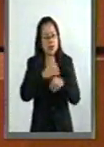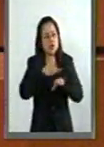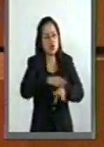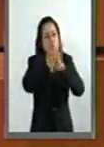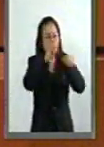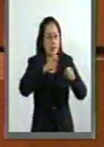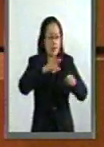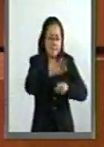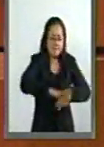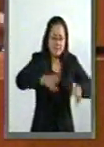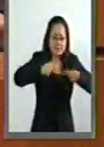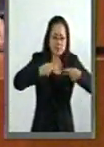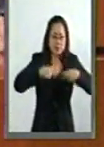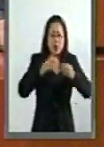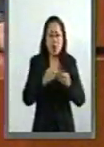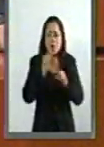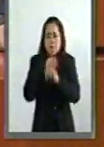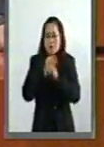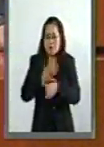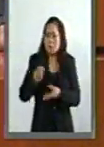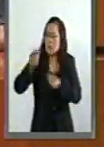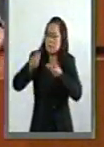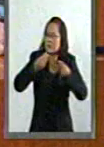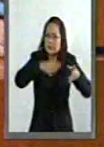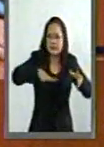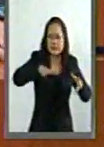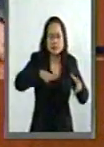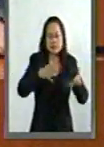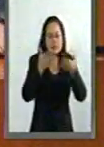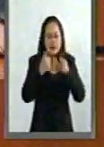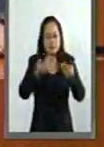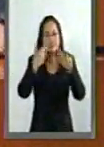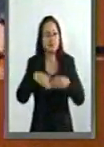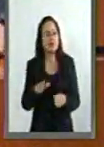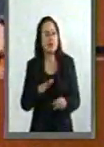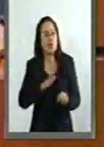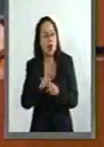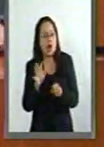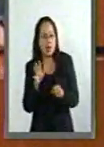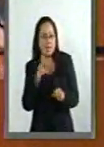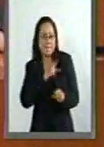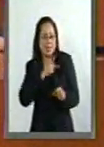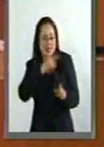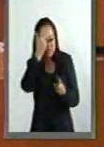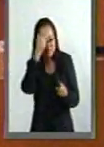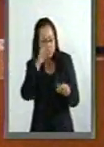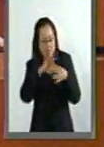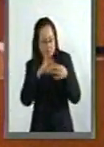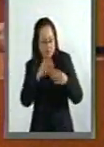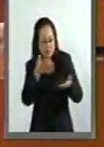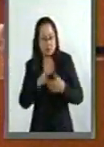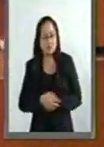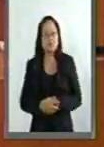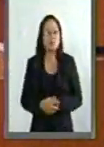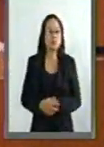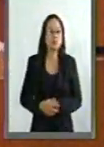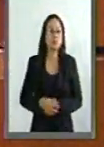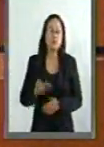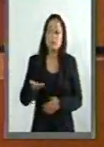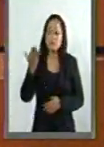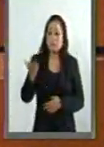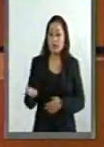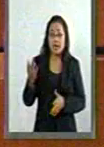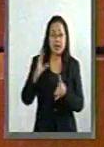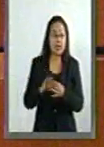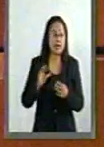estadística. ¿Cuáles son las principales omisiones sobre las cuales yo argumenté? Bueno, ella señala ser